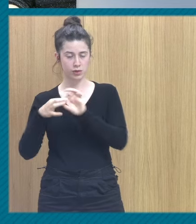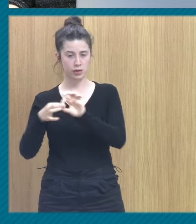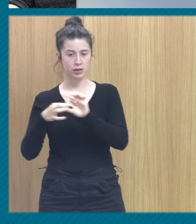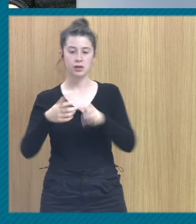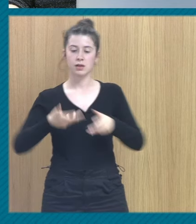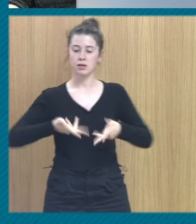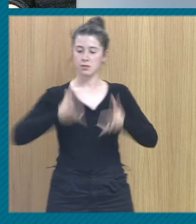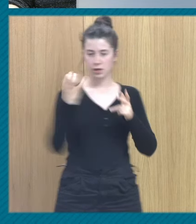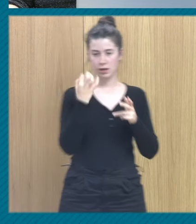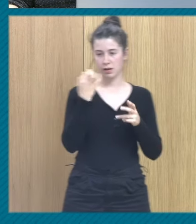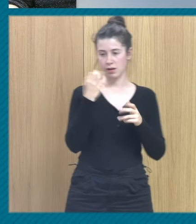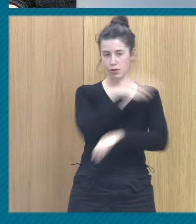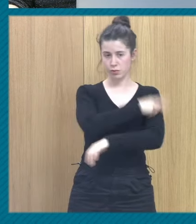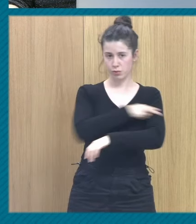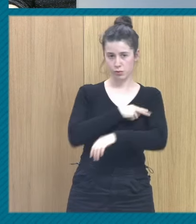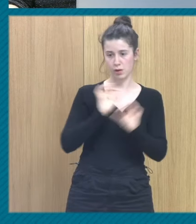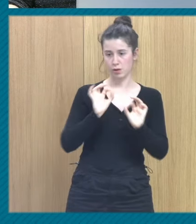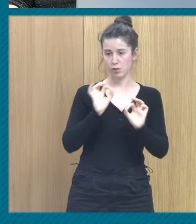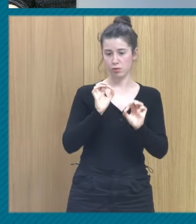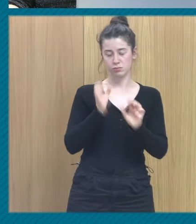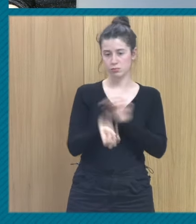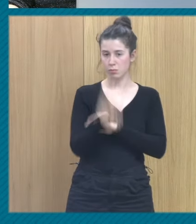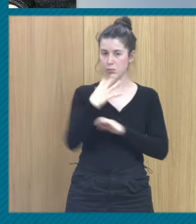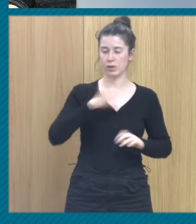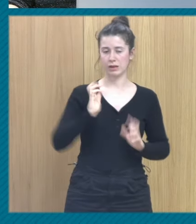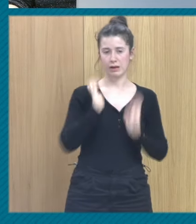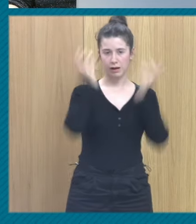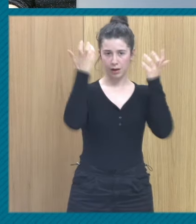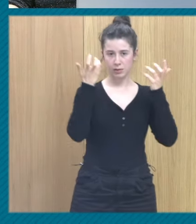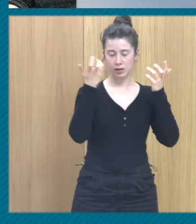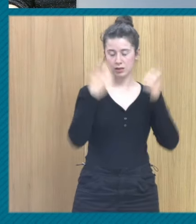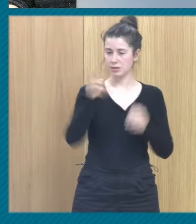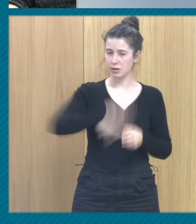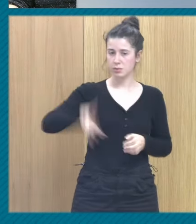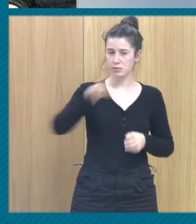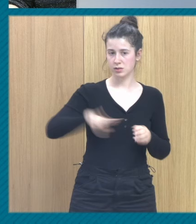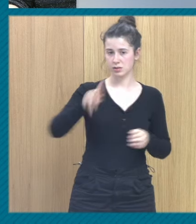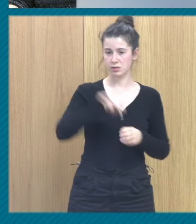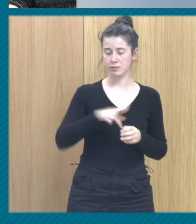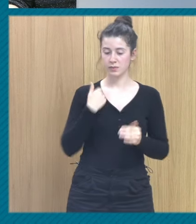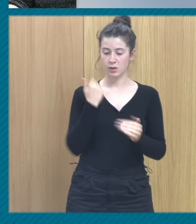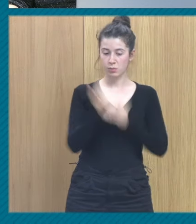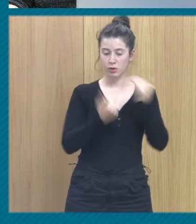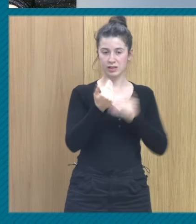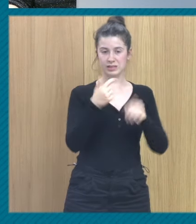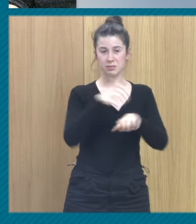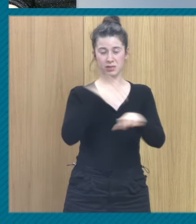duelo incluye la rabia yo no me cansaré de decir esto pero es verdad hay que trabajar el posicionamiento que la persona sobre todo en los niños